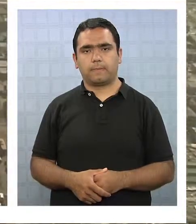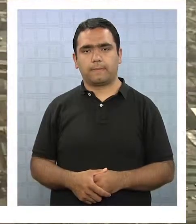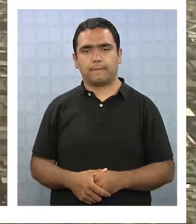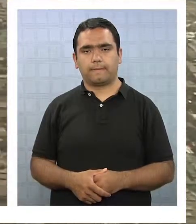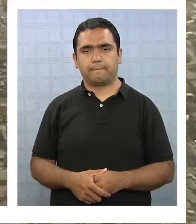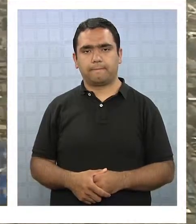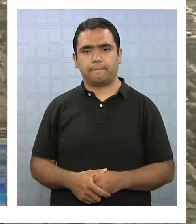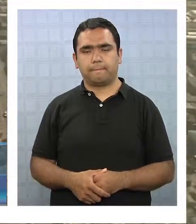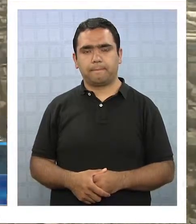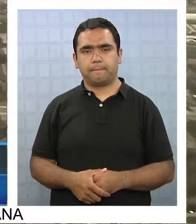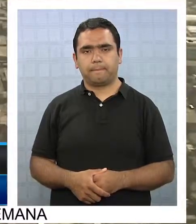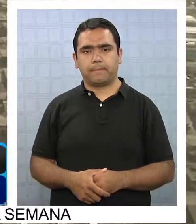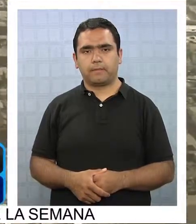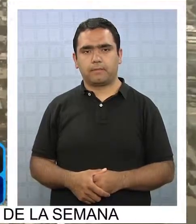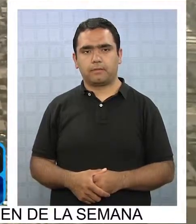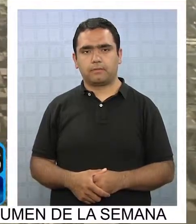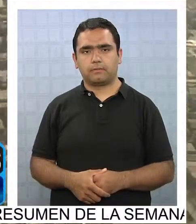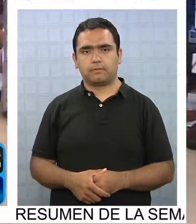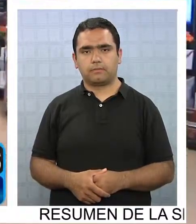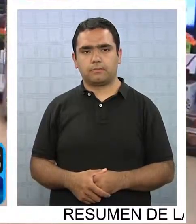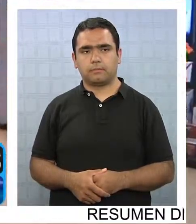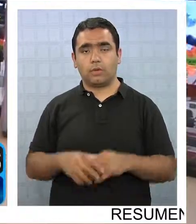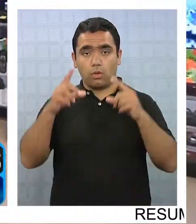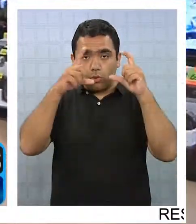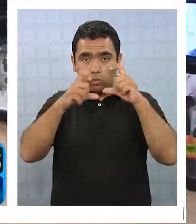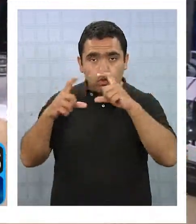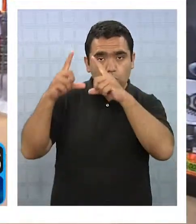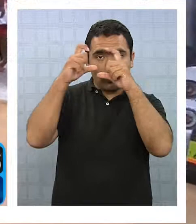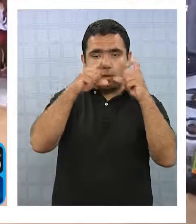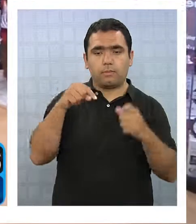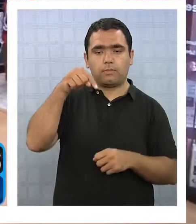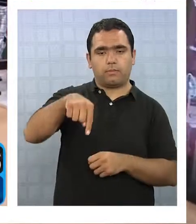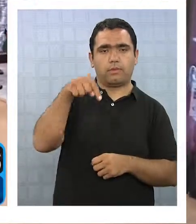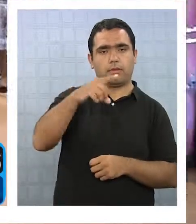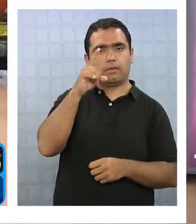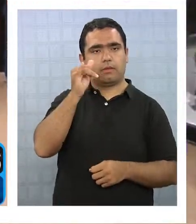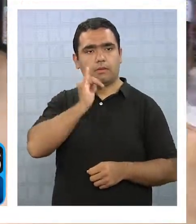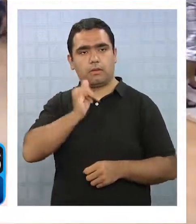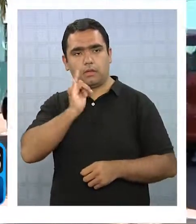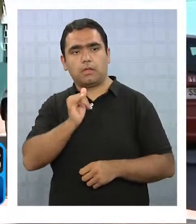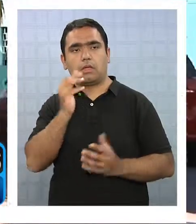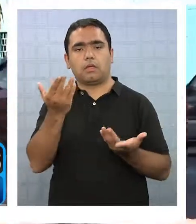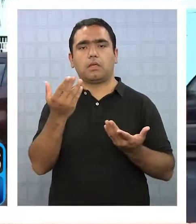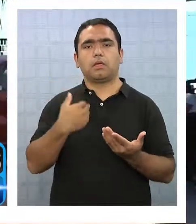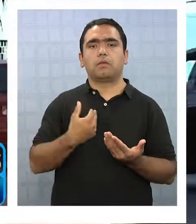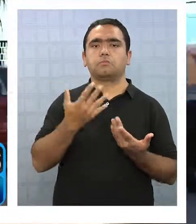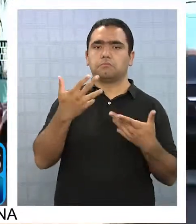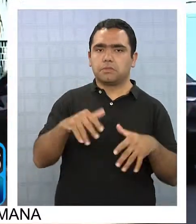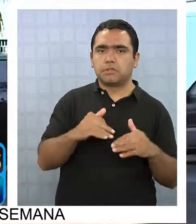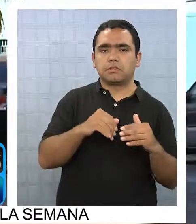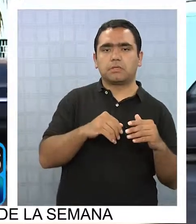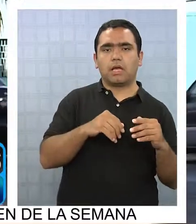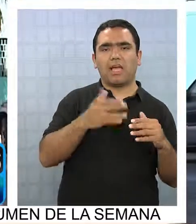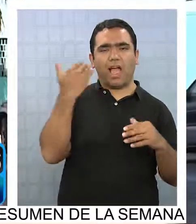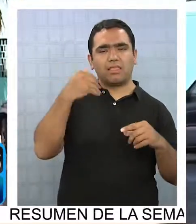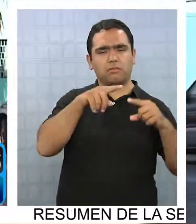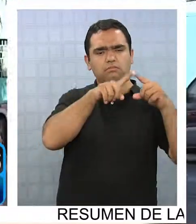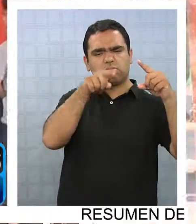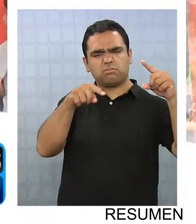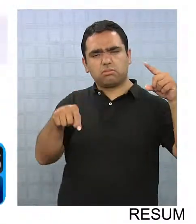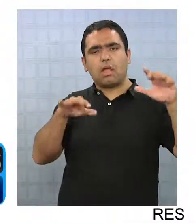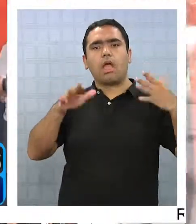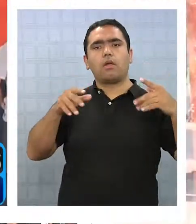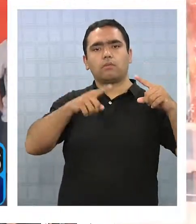Un auspicioso panorama enfrente a la actividad turística local, la que se estaría recuperando, de acuerdo a apreciaciones de empresas vinculadas al sector,